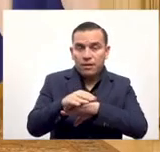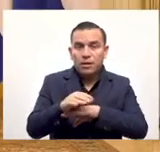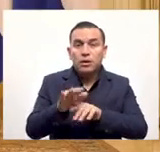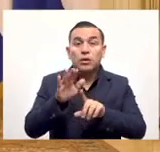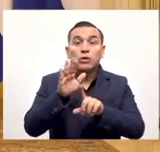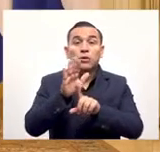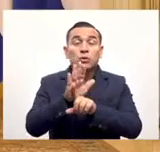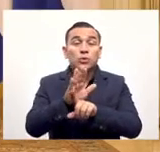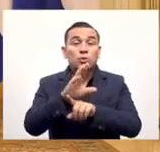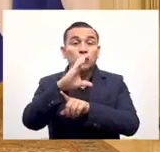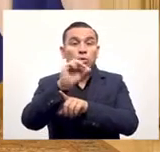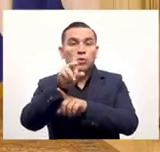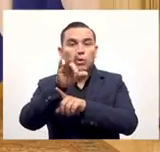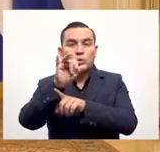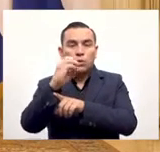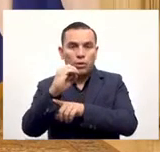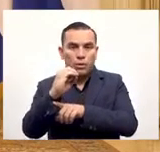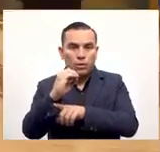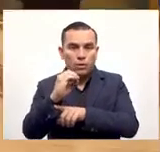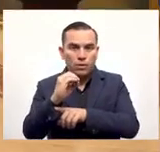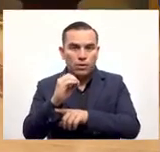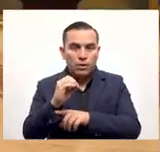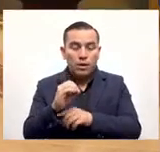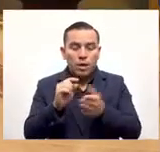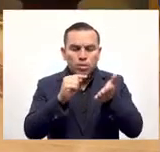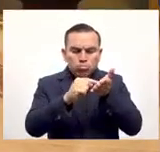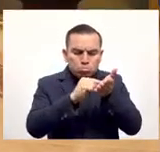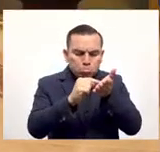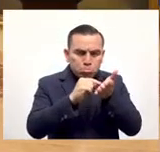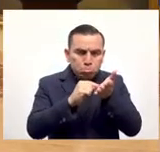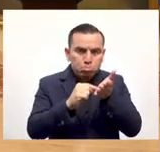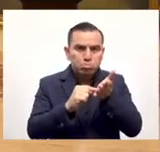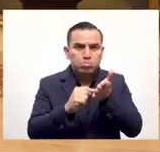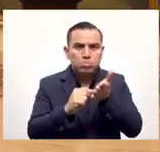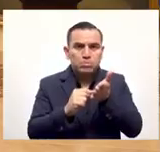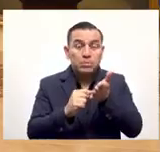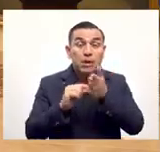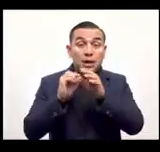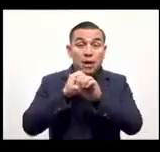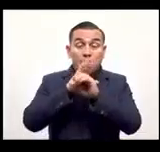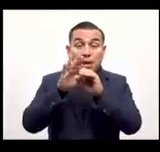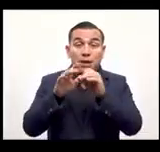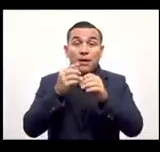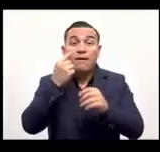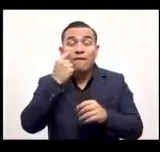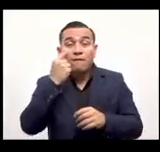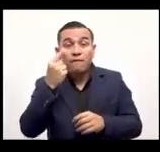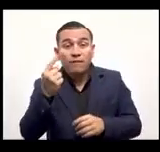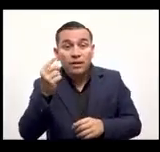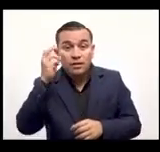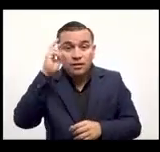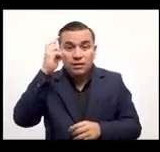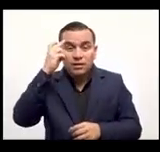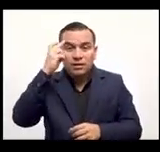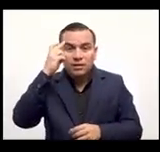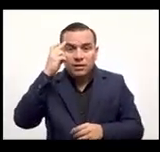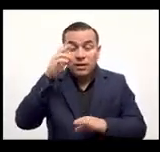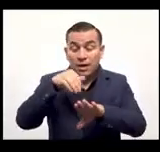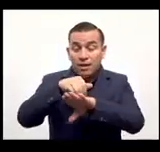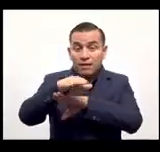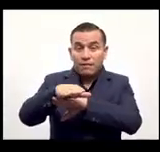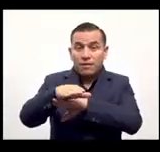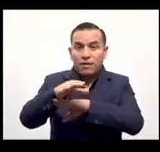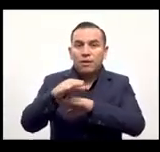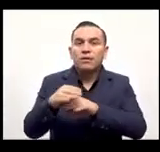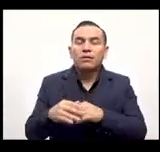usted escribe el código en el celular ahí se pone el código de verificación que le